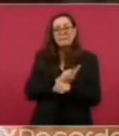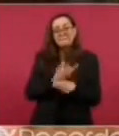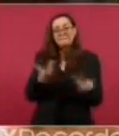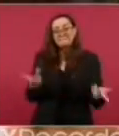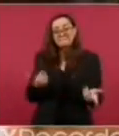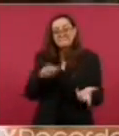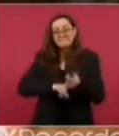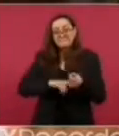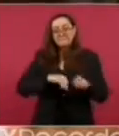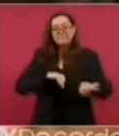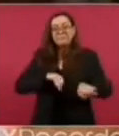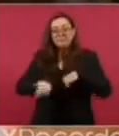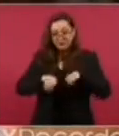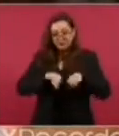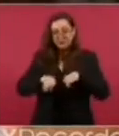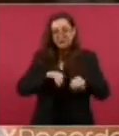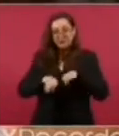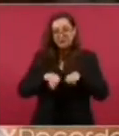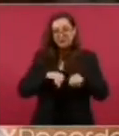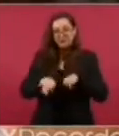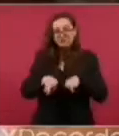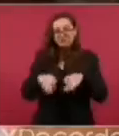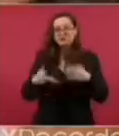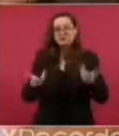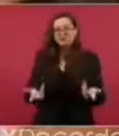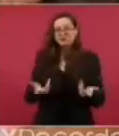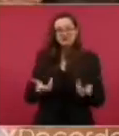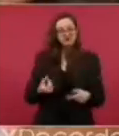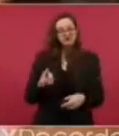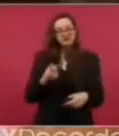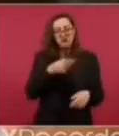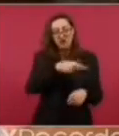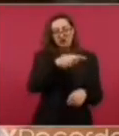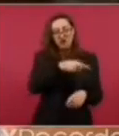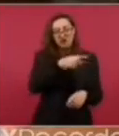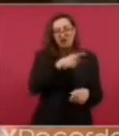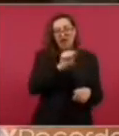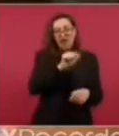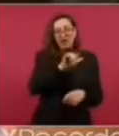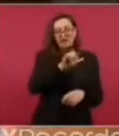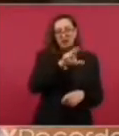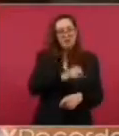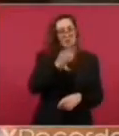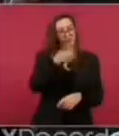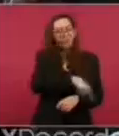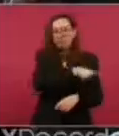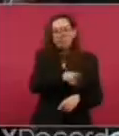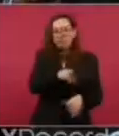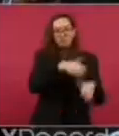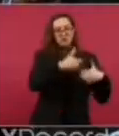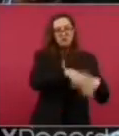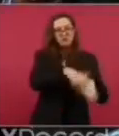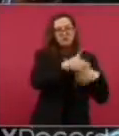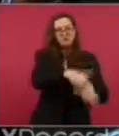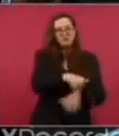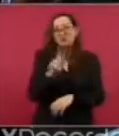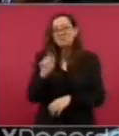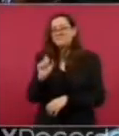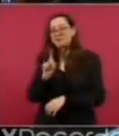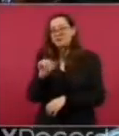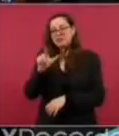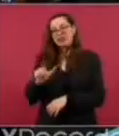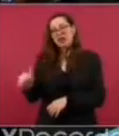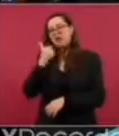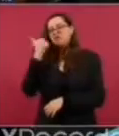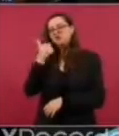sus empleados que los lleva a las protestas y Padilla a los estudiantes de la UDG de todos los niveles.